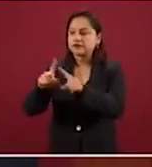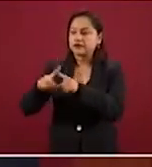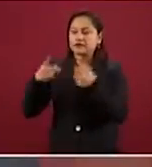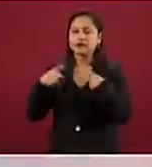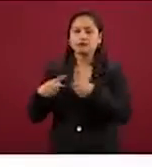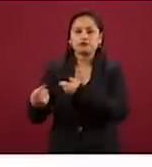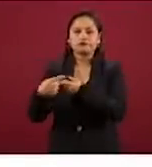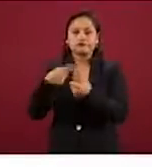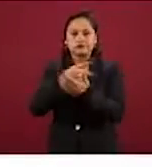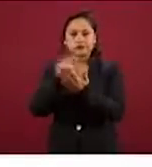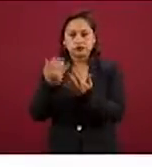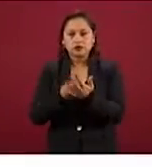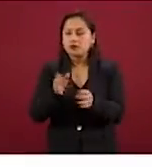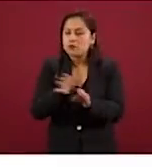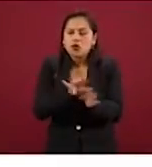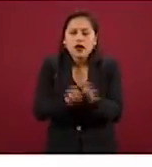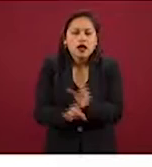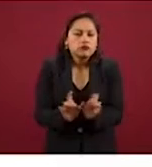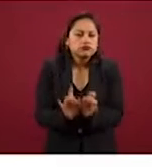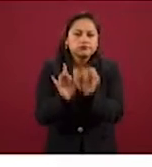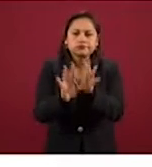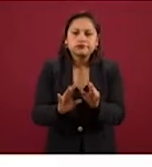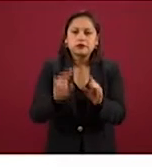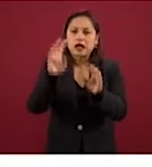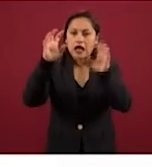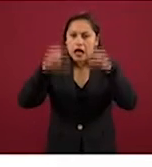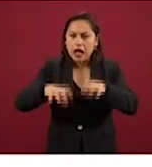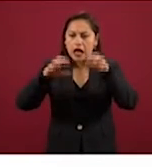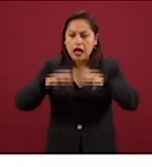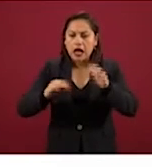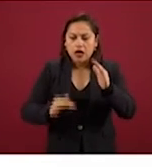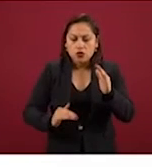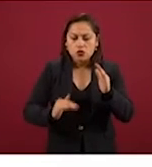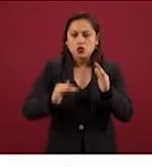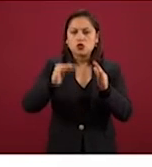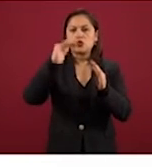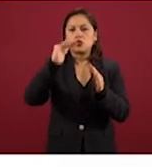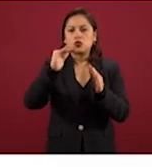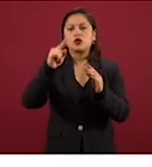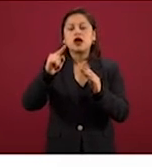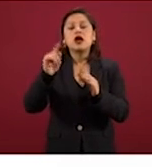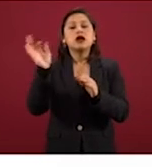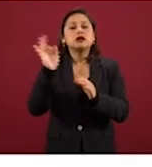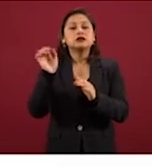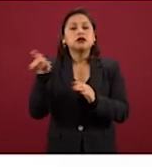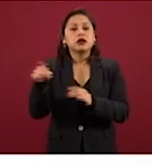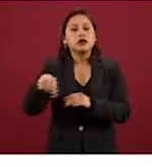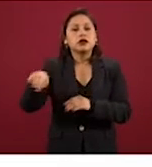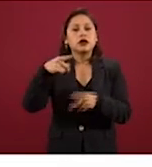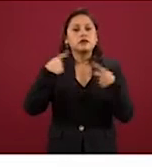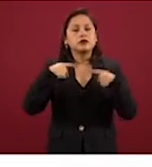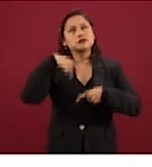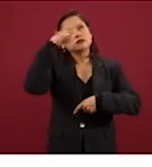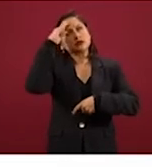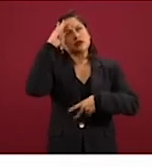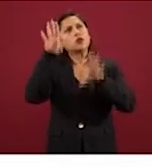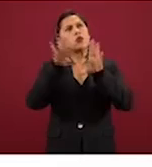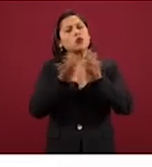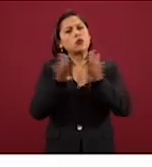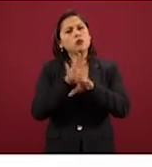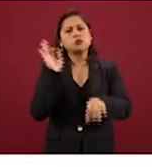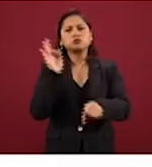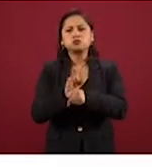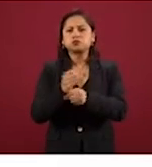inundaciones que son cíclicas en un mismo espacio y que tal vez a través de un proyecto preventivo, una obra preventiva pueden